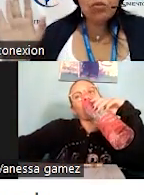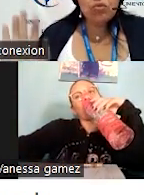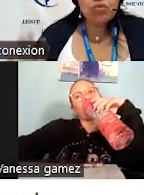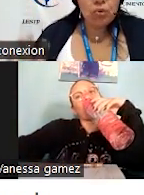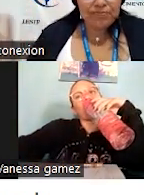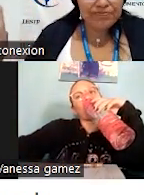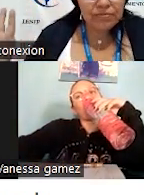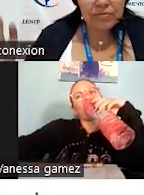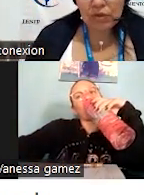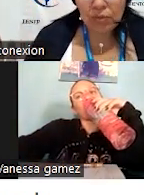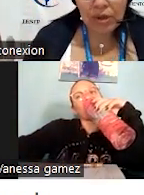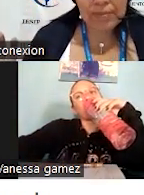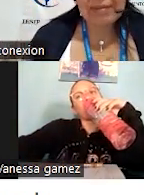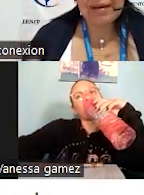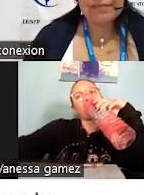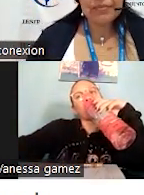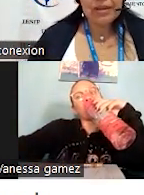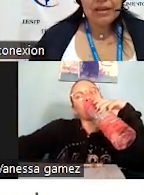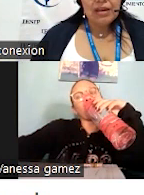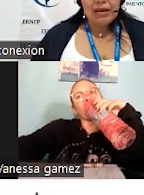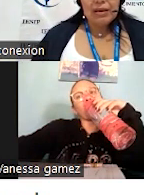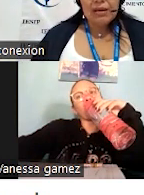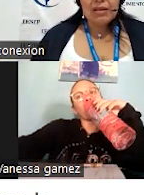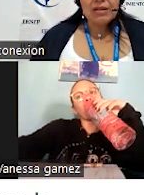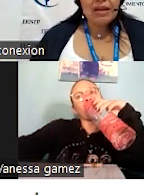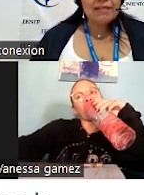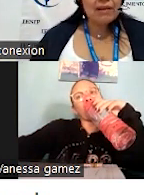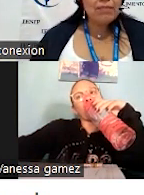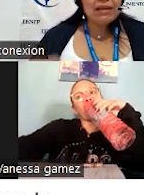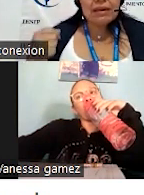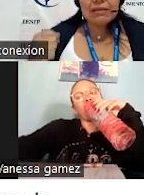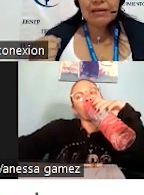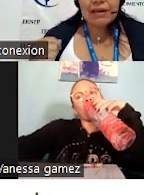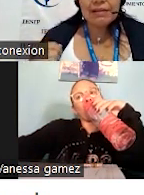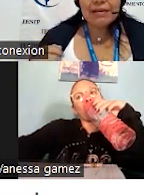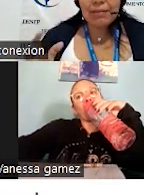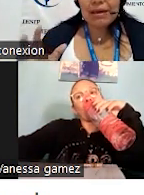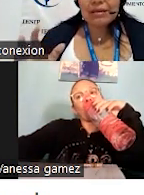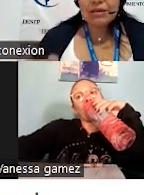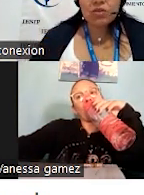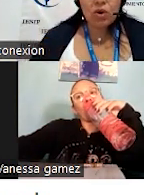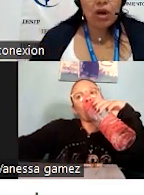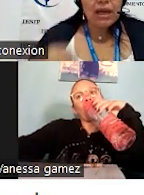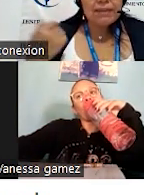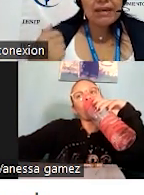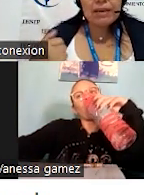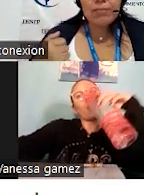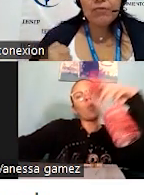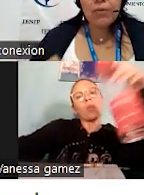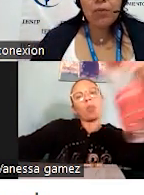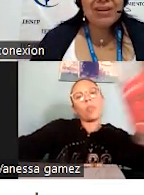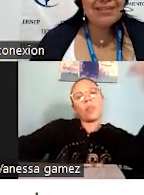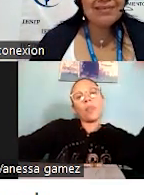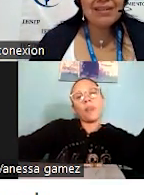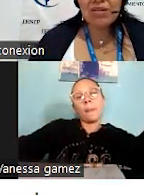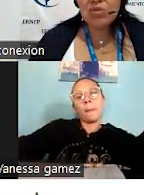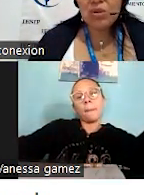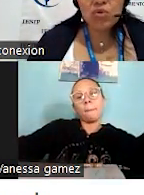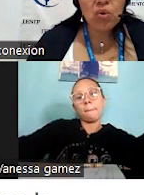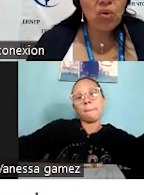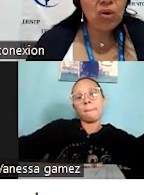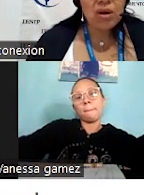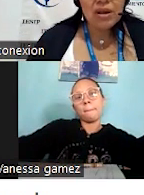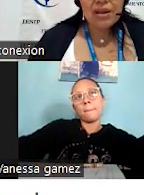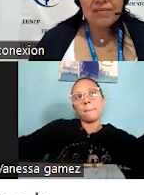se reventó un tubo. Eso puede pasar. Este, mira, este, llamada recepción. Mira, por favor, este, se